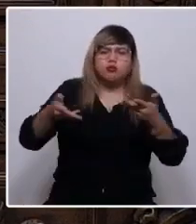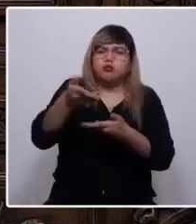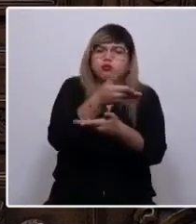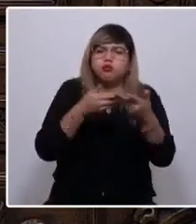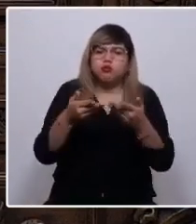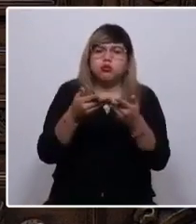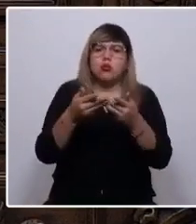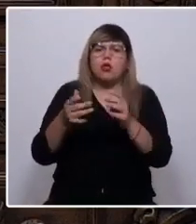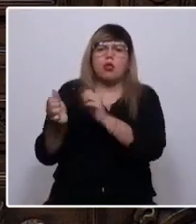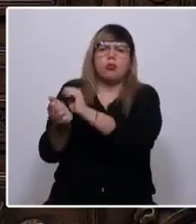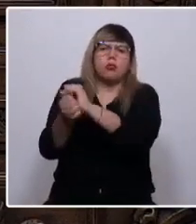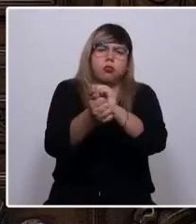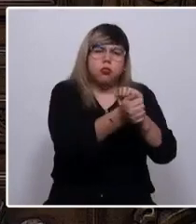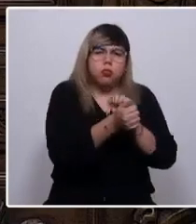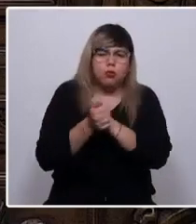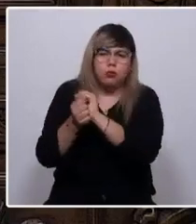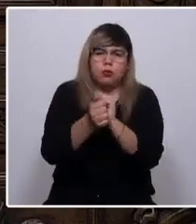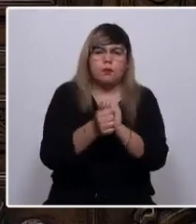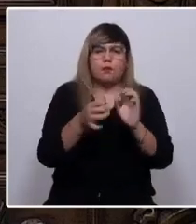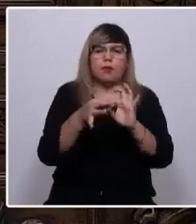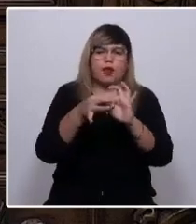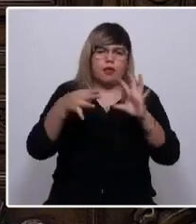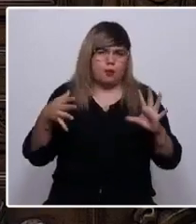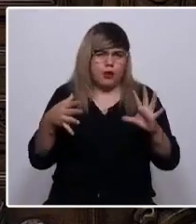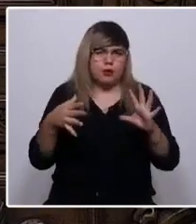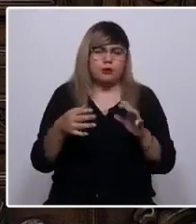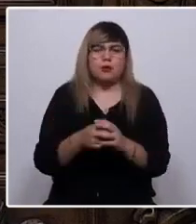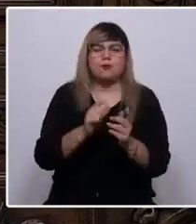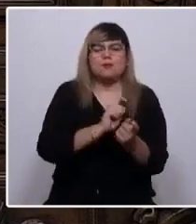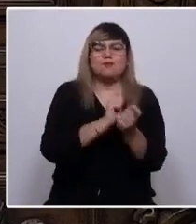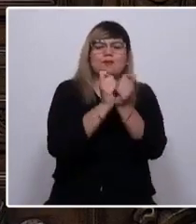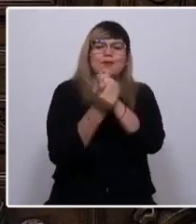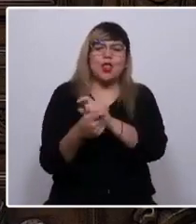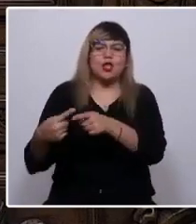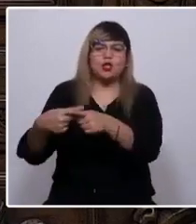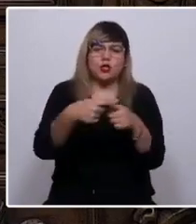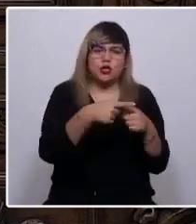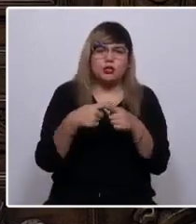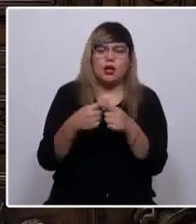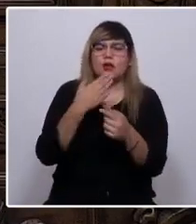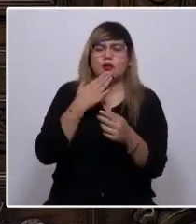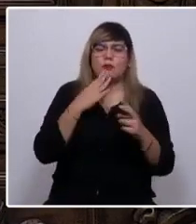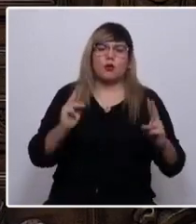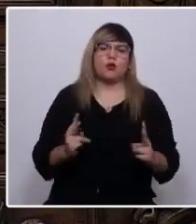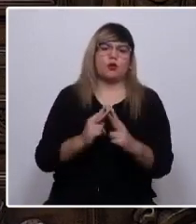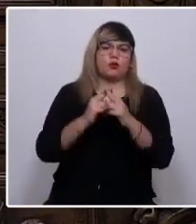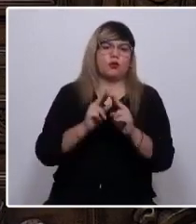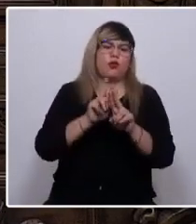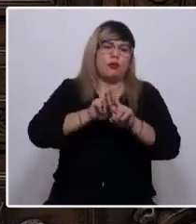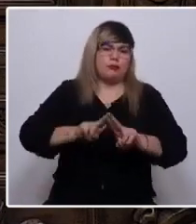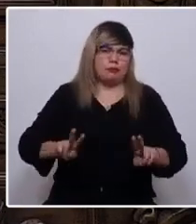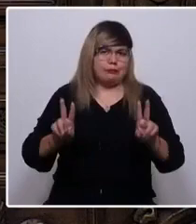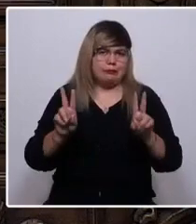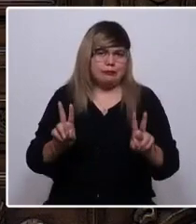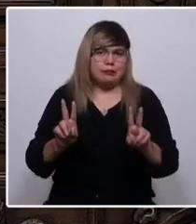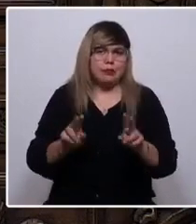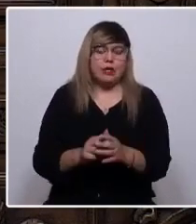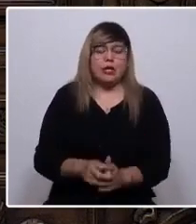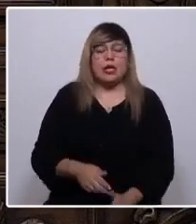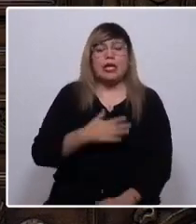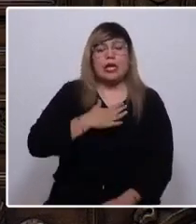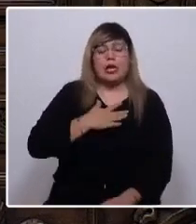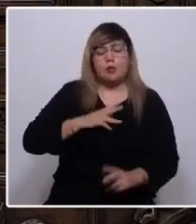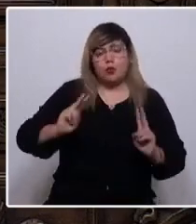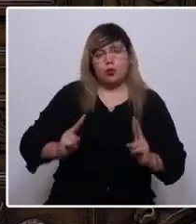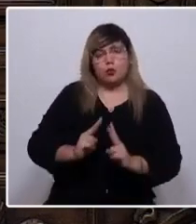de fraternidad y reivindicación de la democracia, la transformación social y la construcción de paz. Queremos construir un